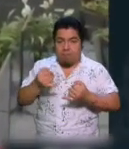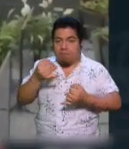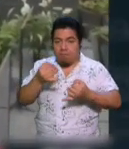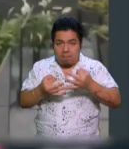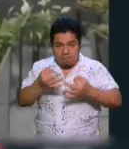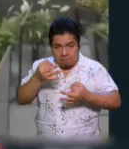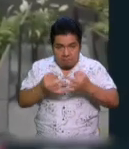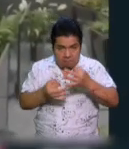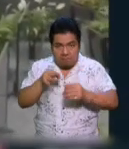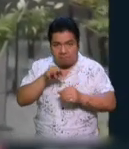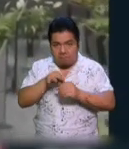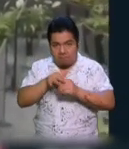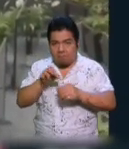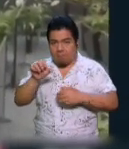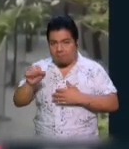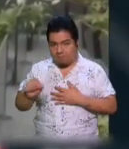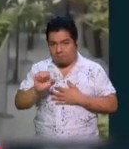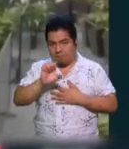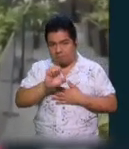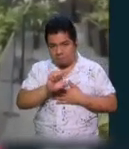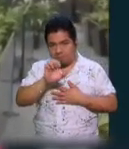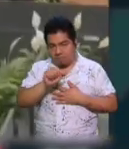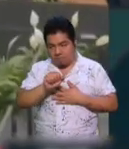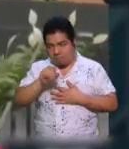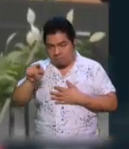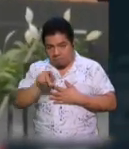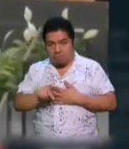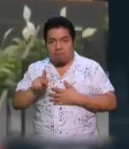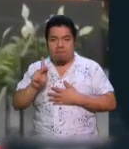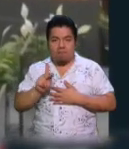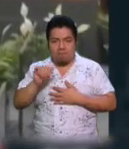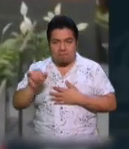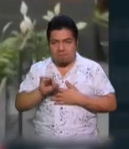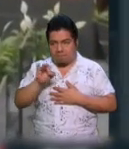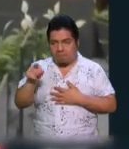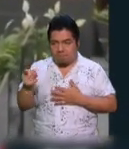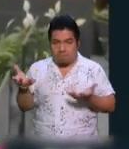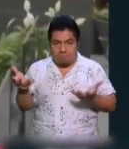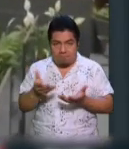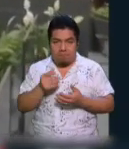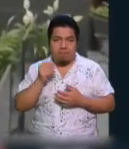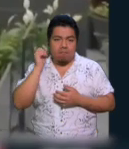que tiene que llevar a cabo la Sala Superior del Tribunal Electoral del Poder Judicial de la Federación.